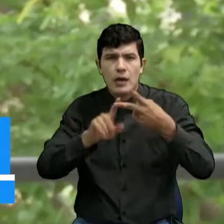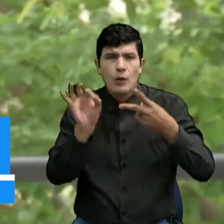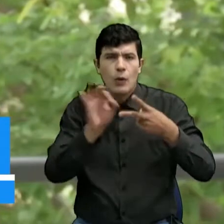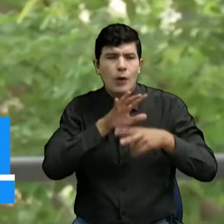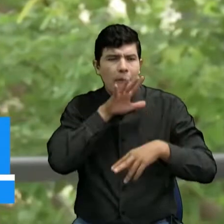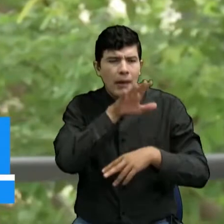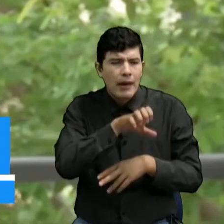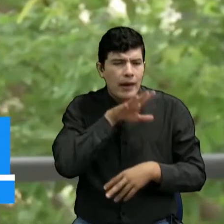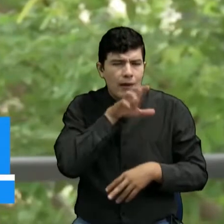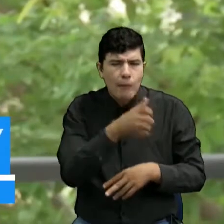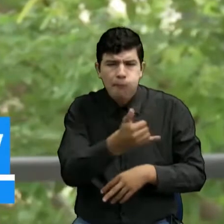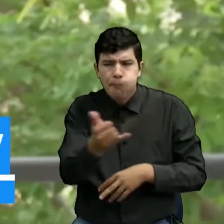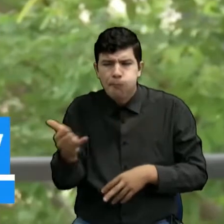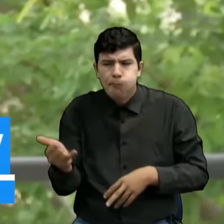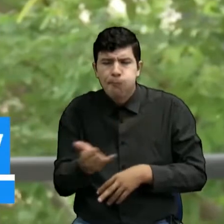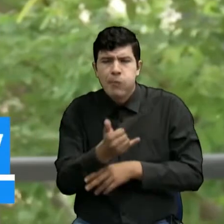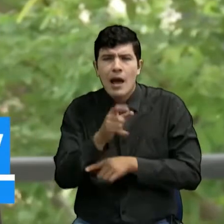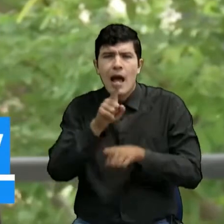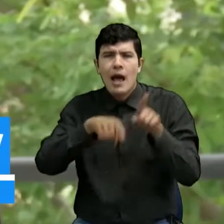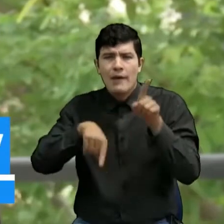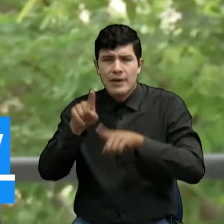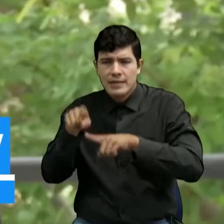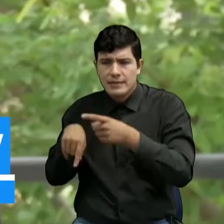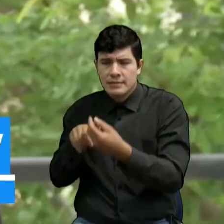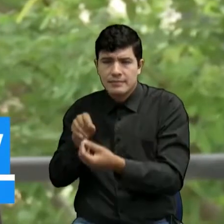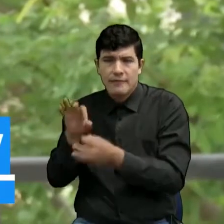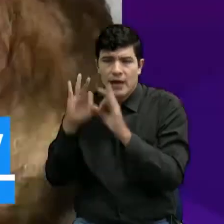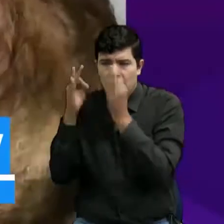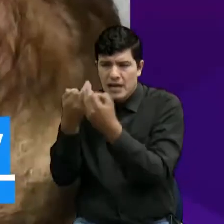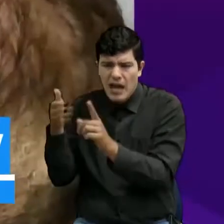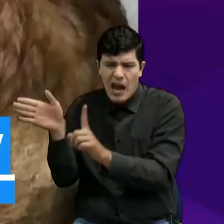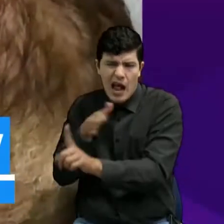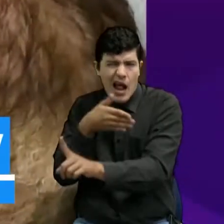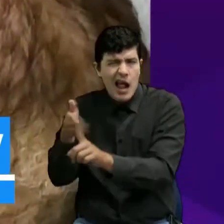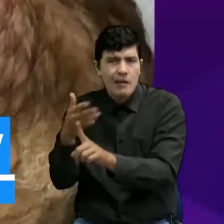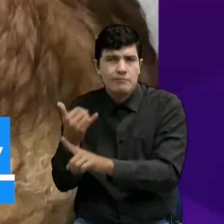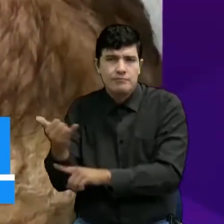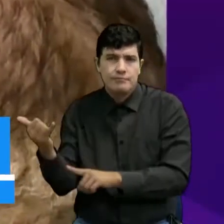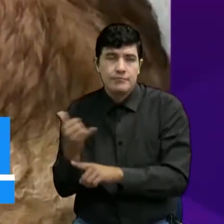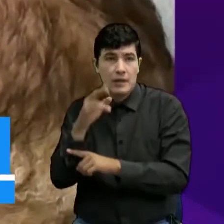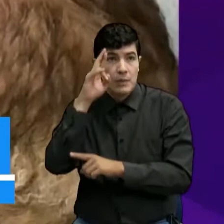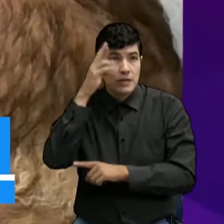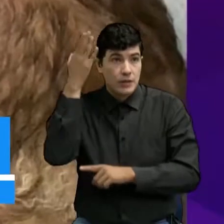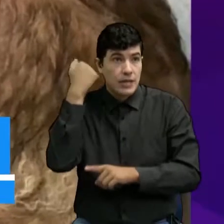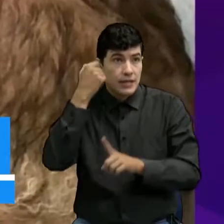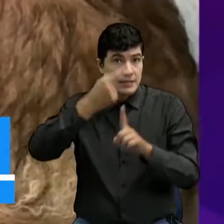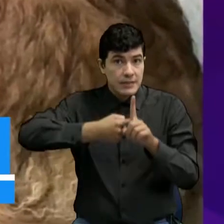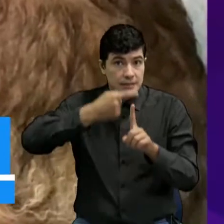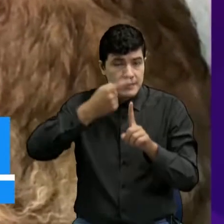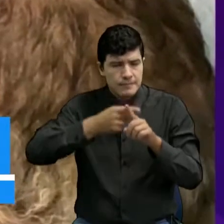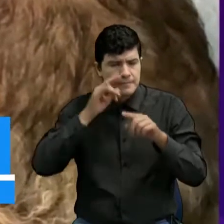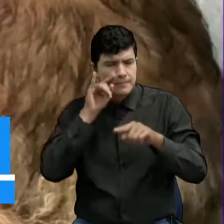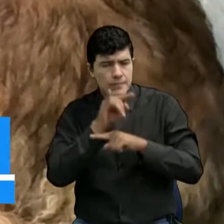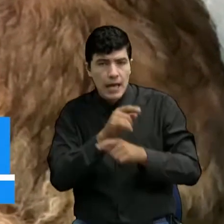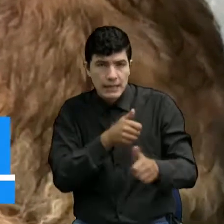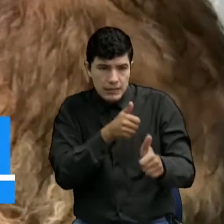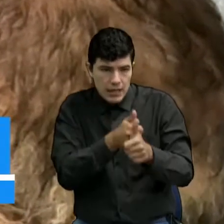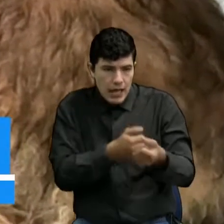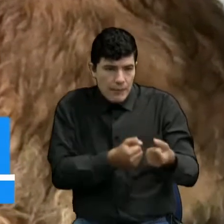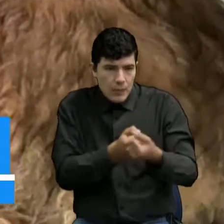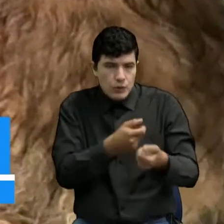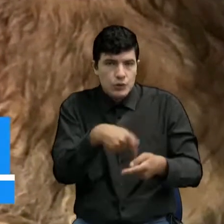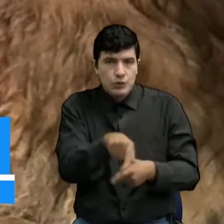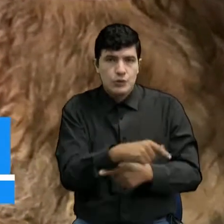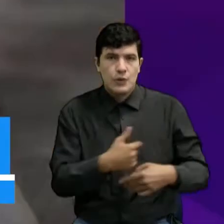que muchas veces son maltratados por sus familias. Su labor desde varios meses consiste en asistir a los animales que